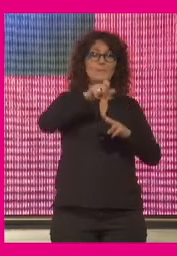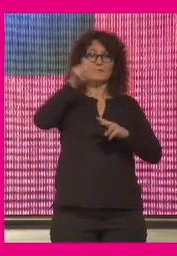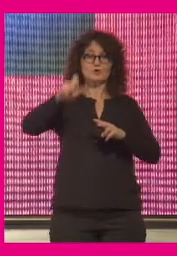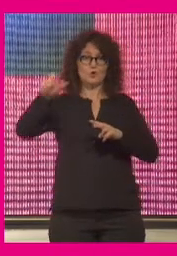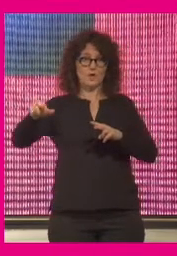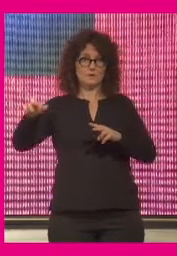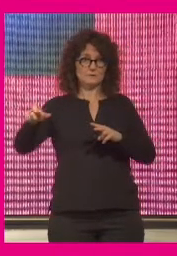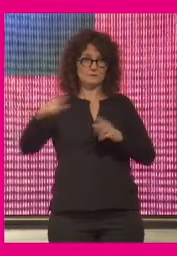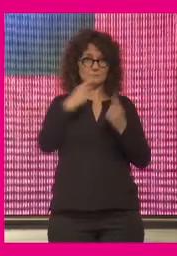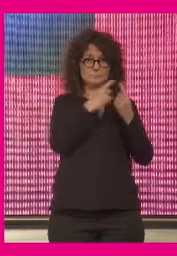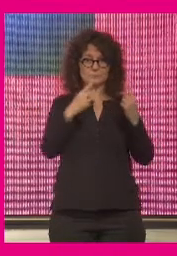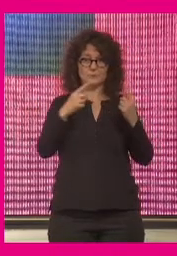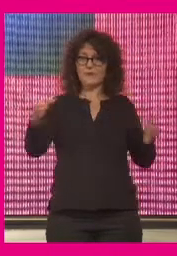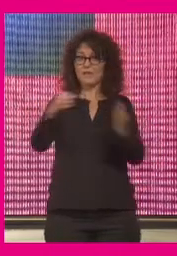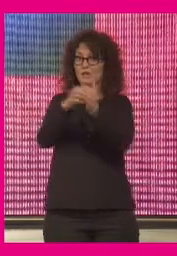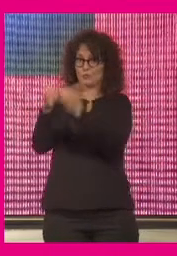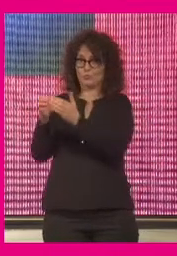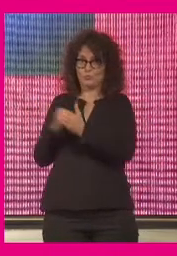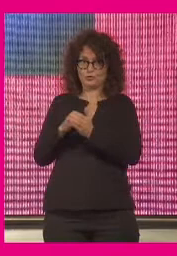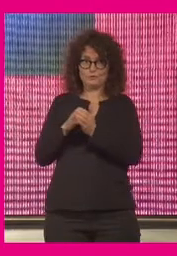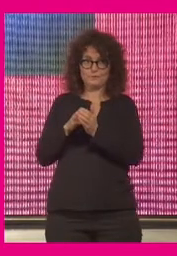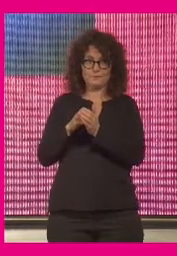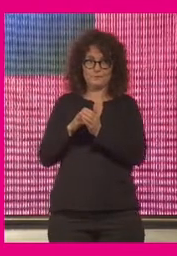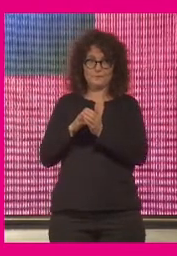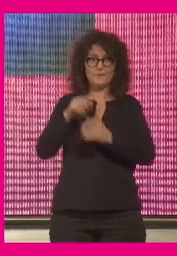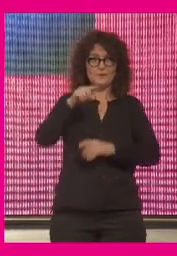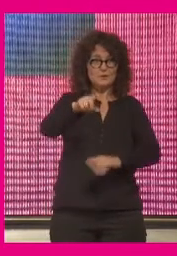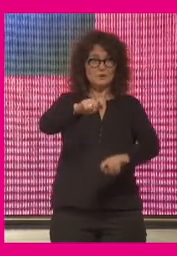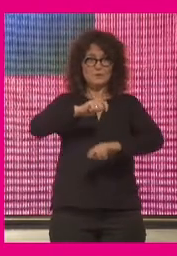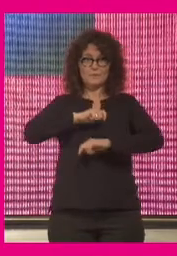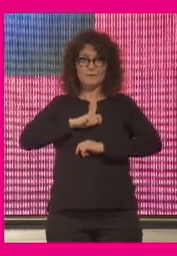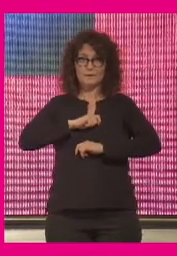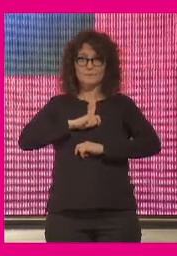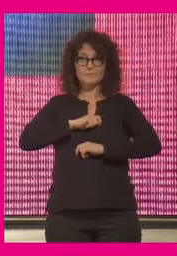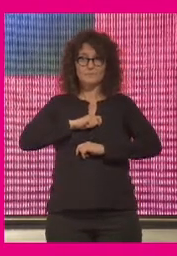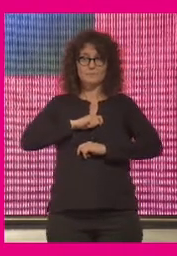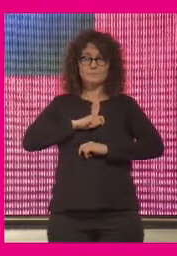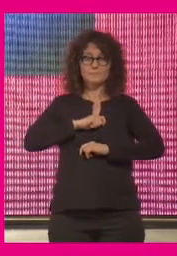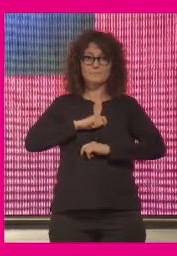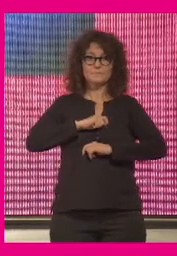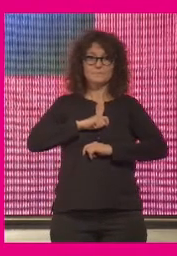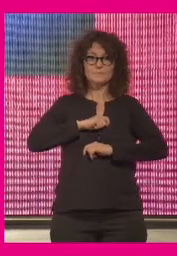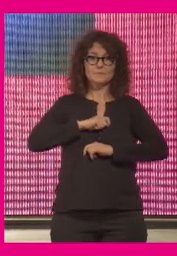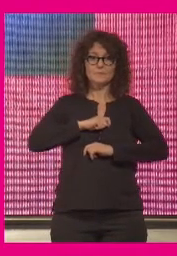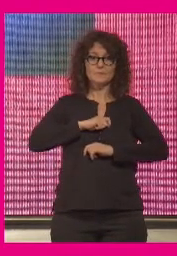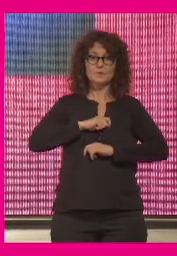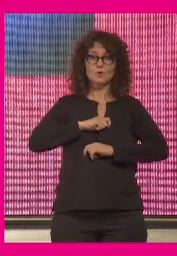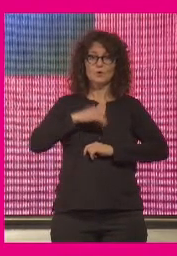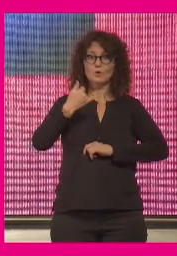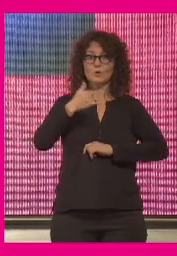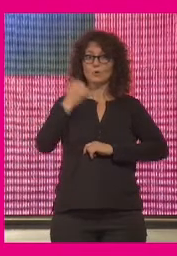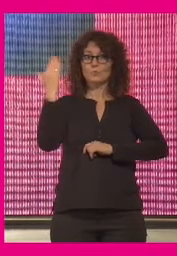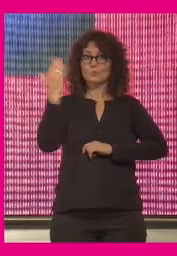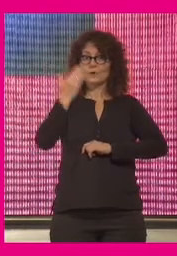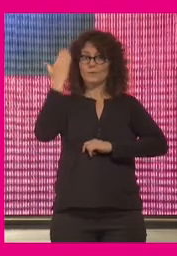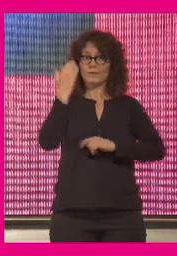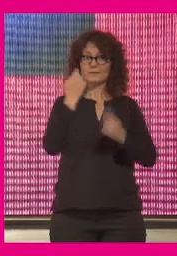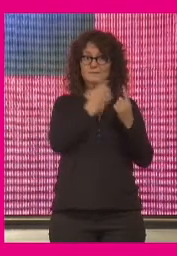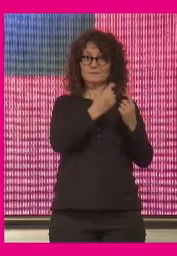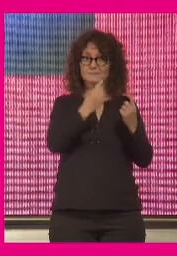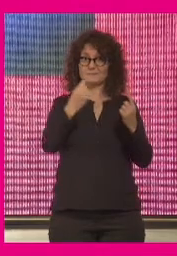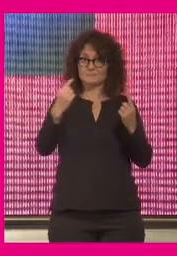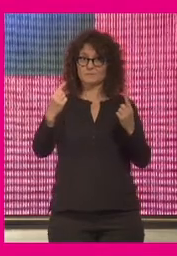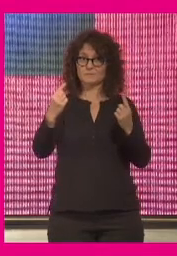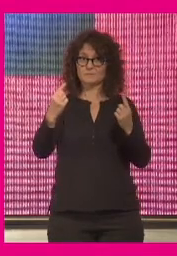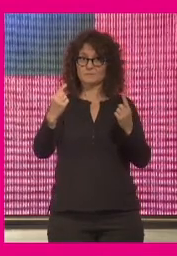grupos no tanto como poblaciones y eso nos permitiría tomar en cuenta las vulnerabilidades particulares y